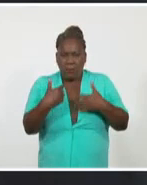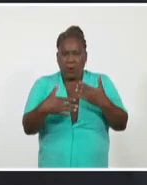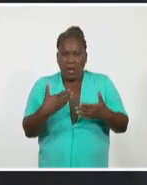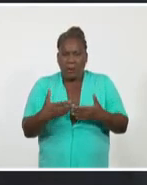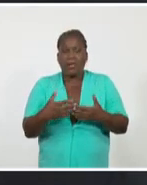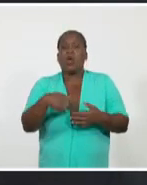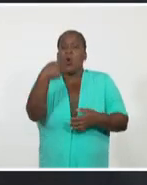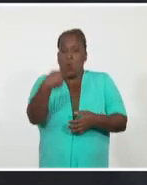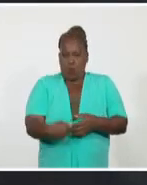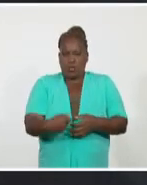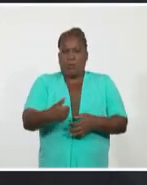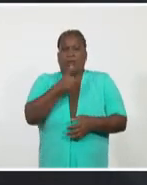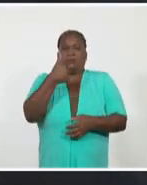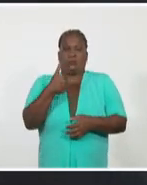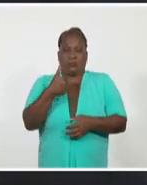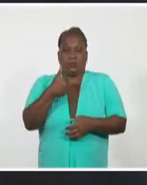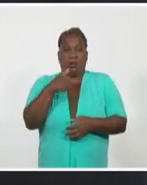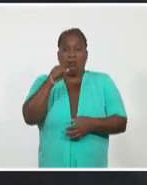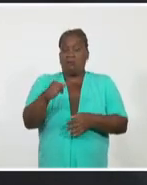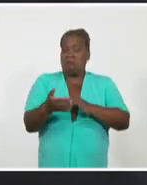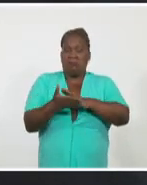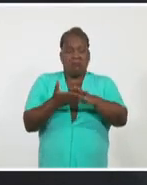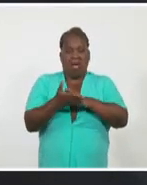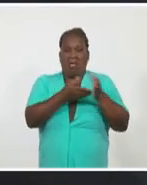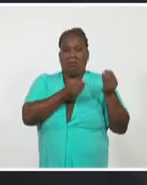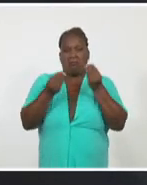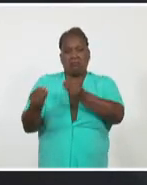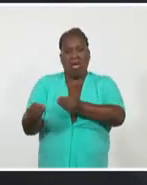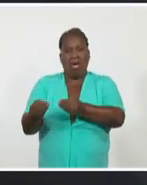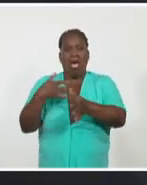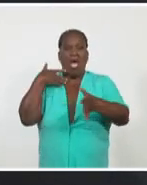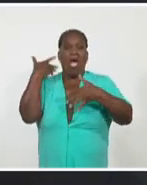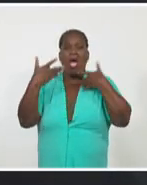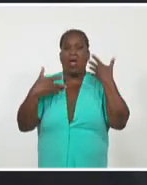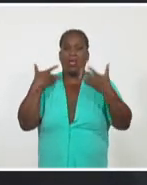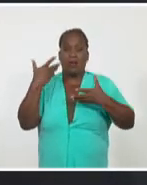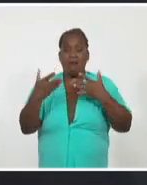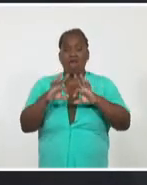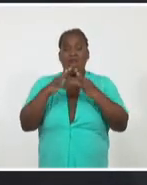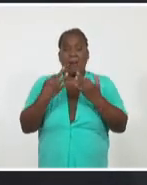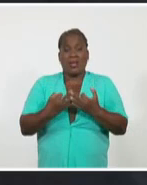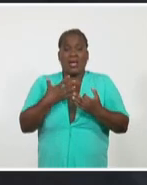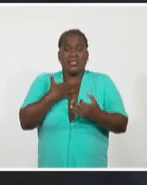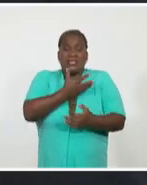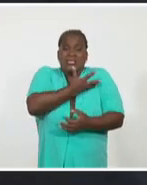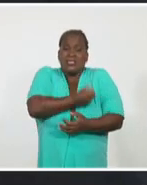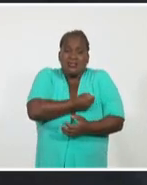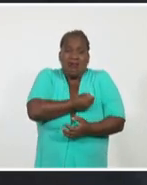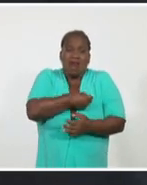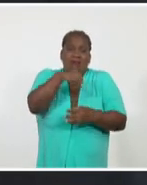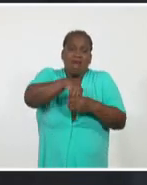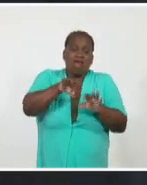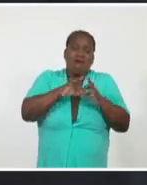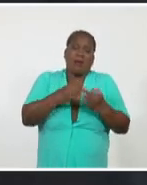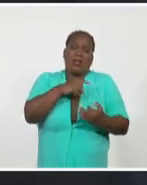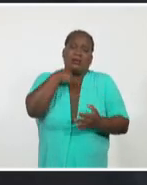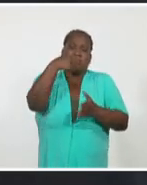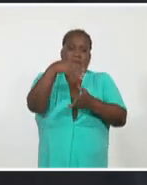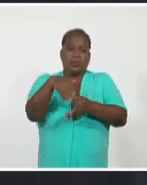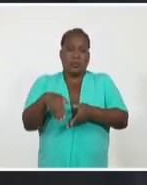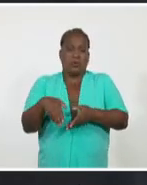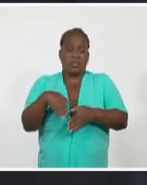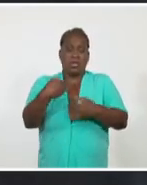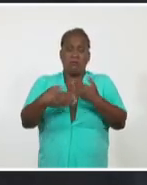de lo que se haga allí devolverá la alegría a las decenas de miles de familias enlutadas por la COVID-19 y la desidia